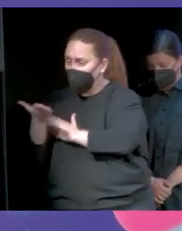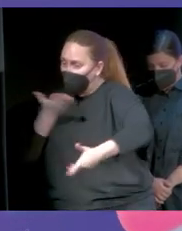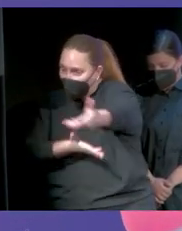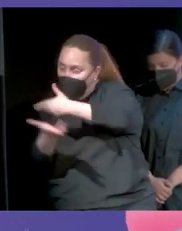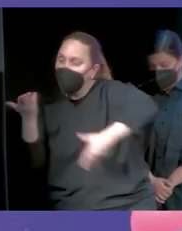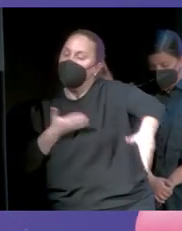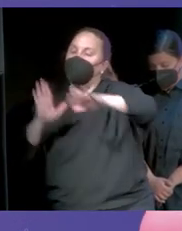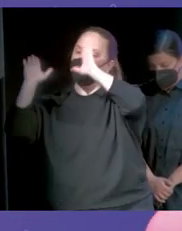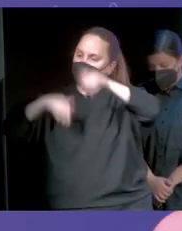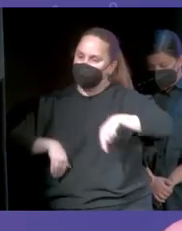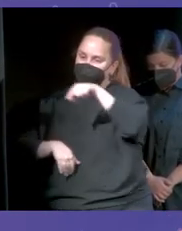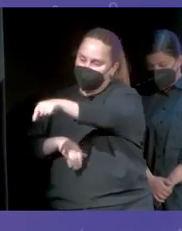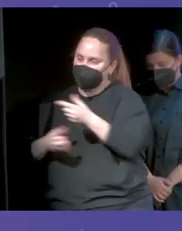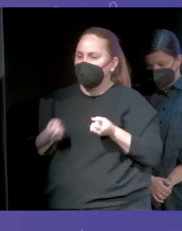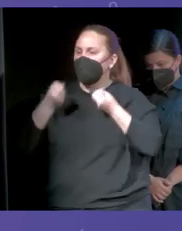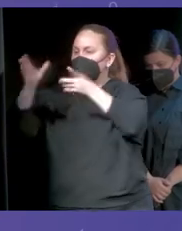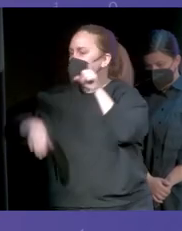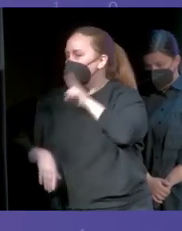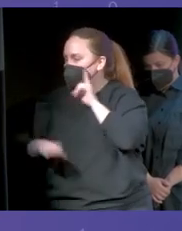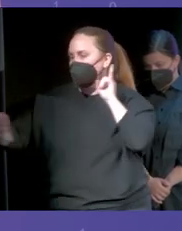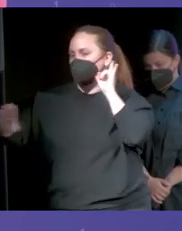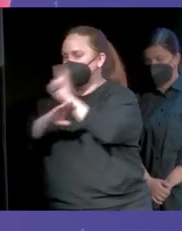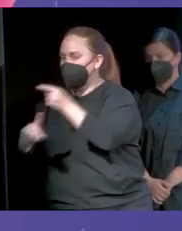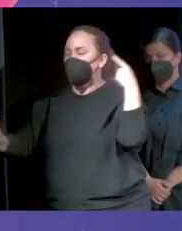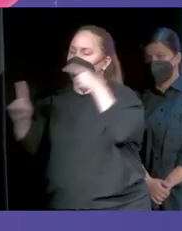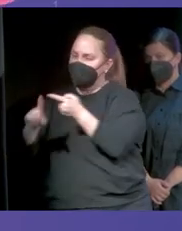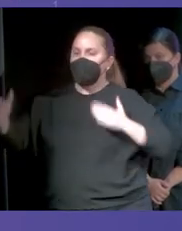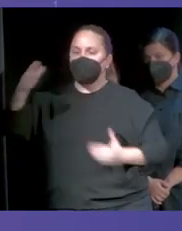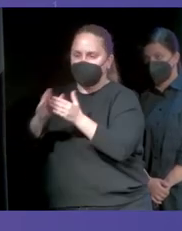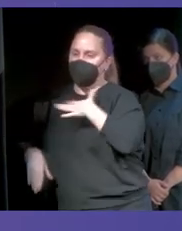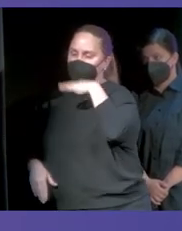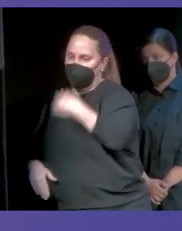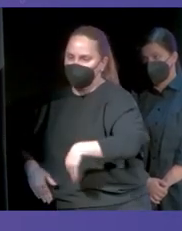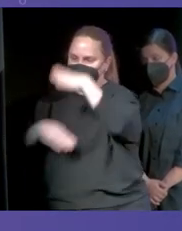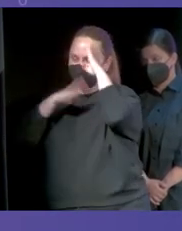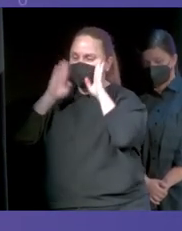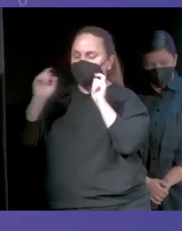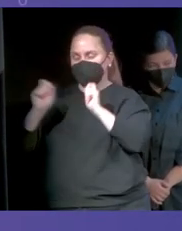podemos parar la desinformación. Muchas gracias por vuestra atención. Gracias.